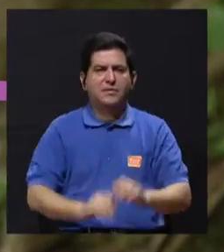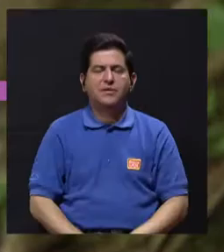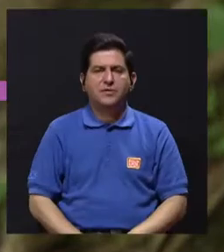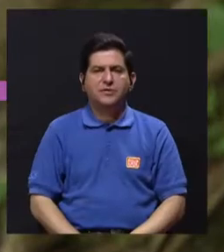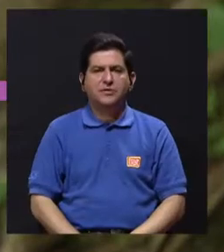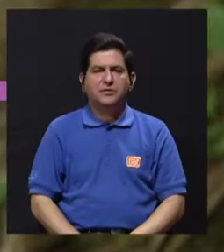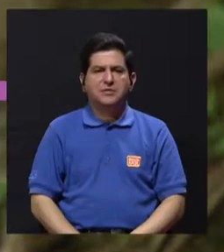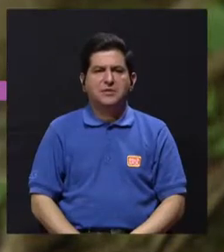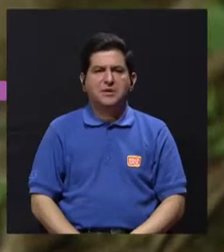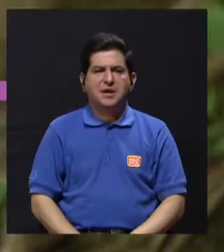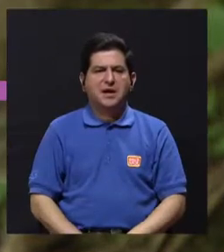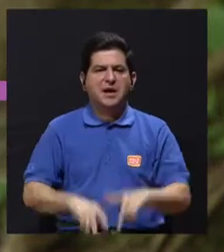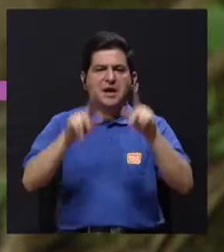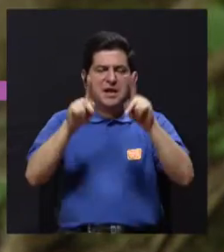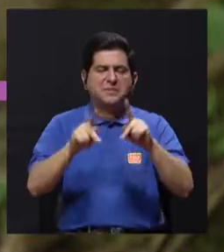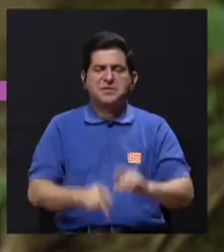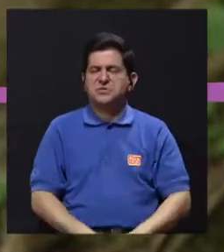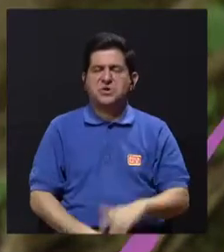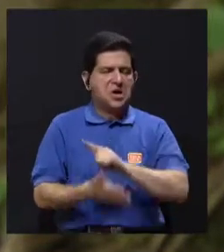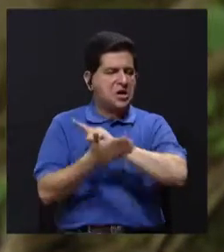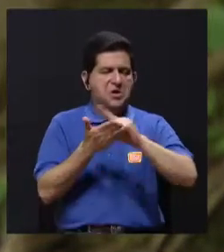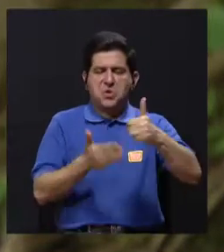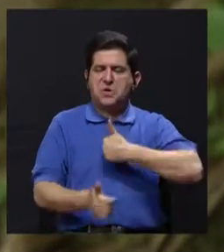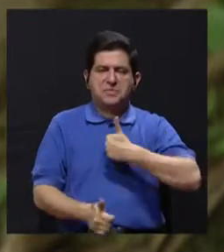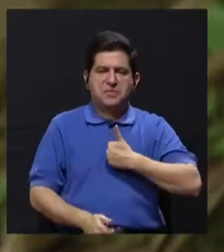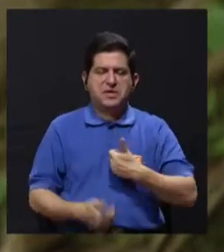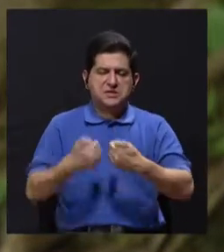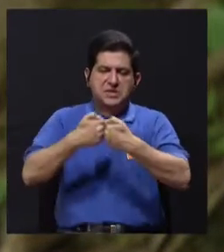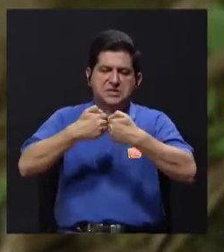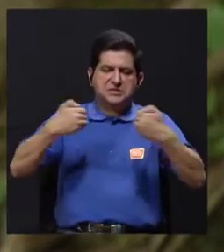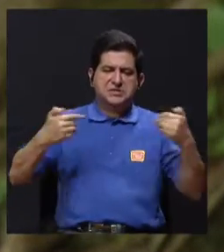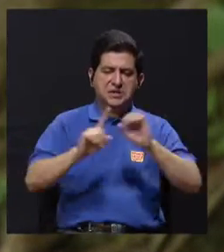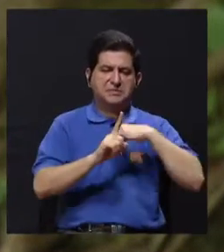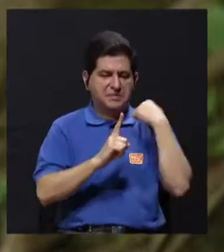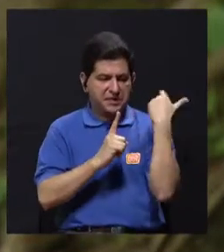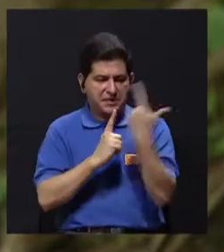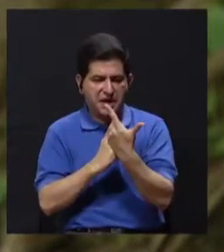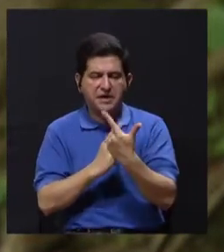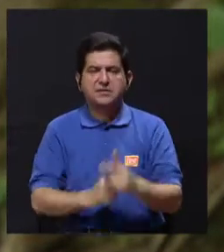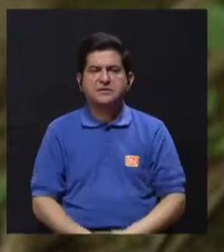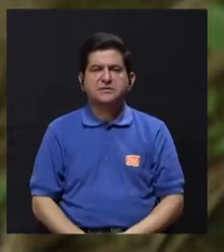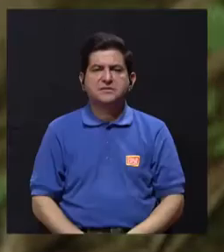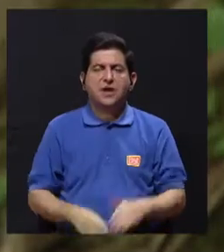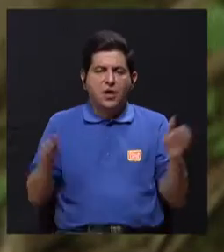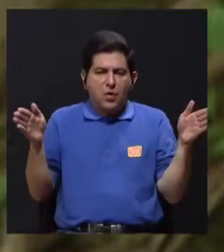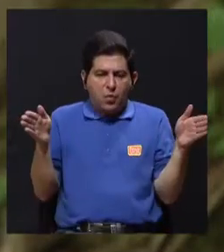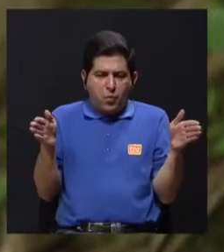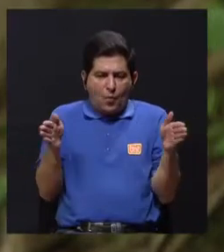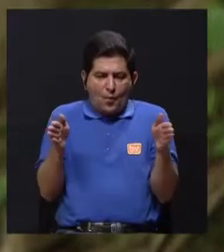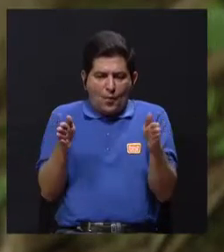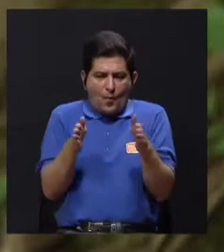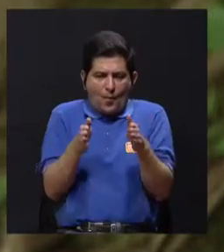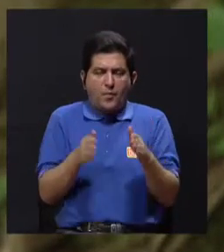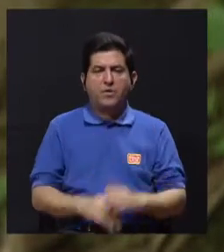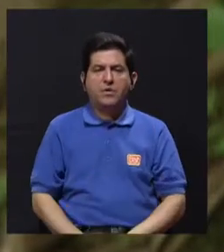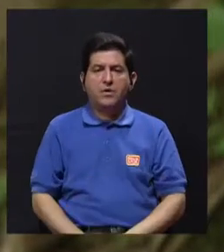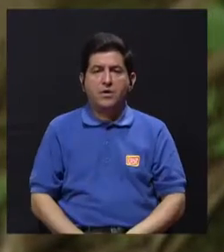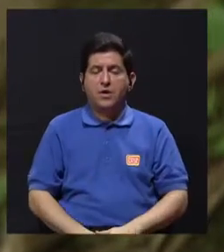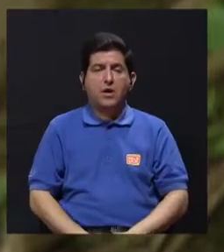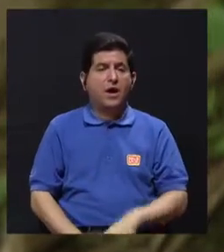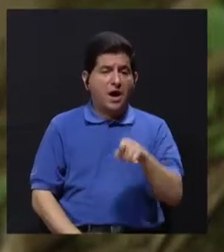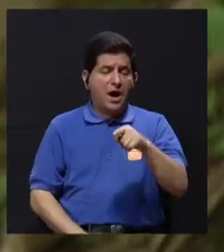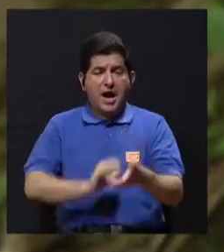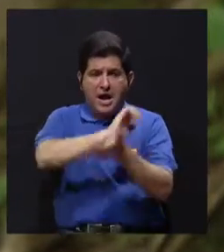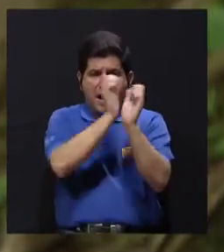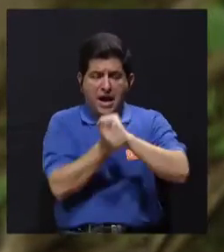ejemplo perder la costumbre del aseo, aislarse de la sociedad, pérdidas de peso, cambios en el